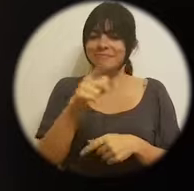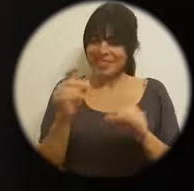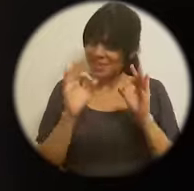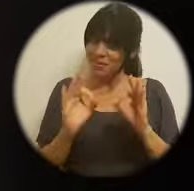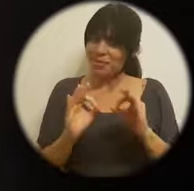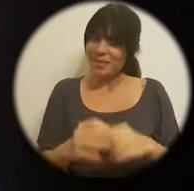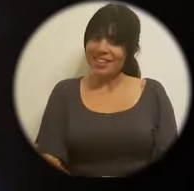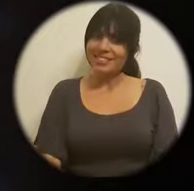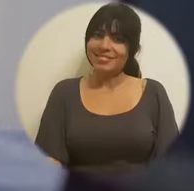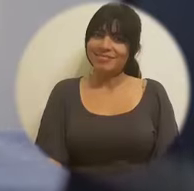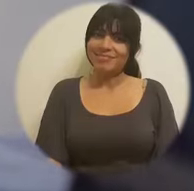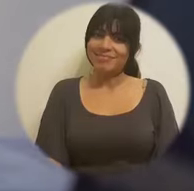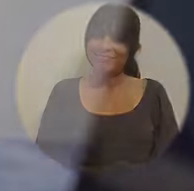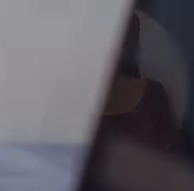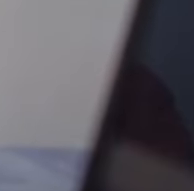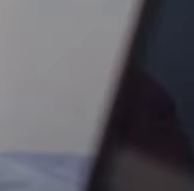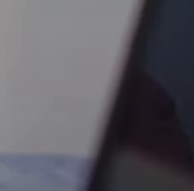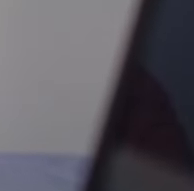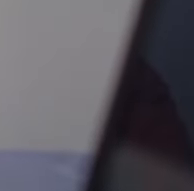Que estén muy bien.